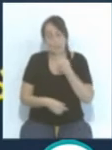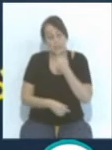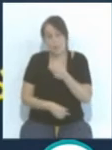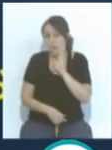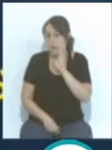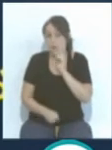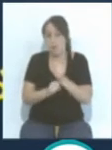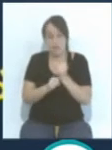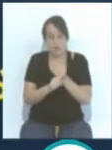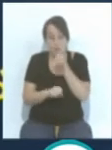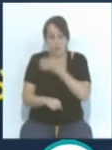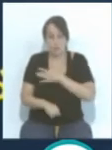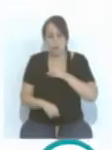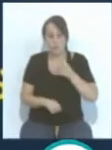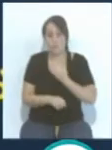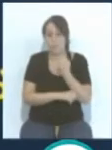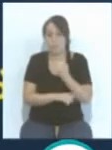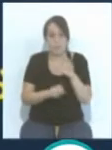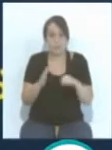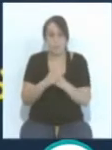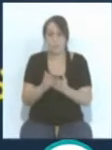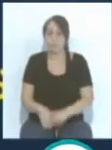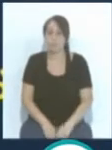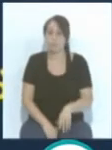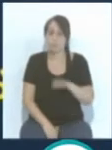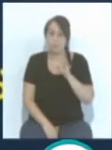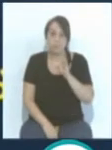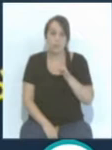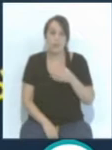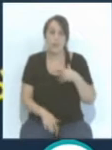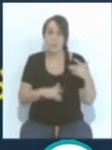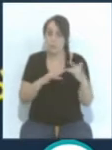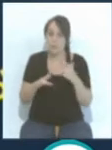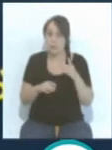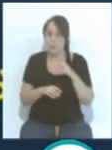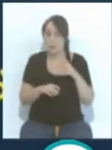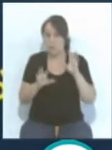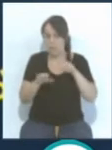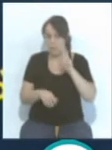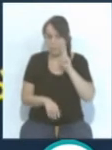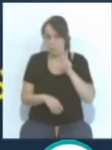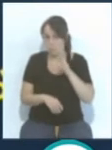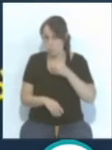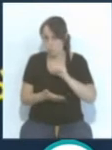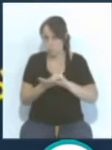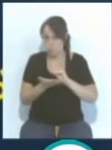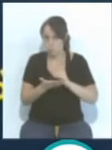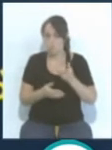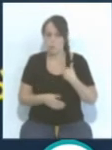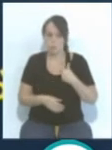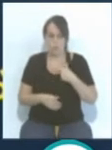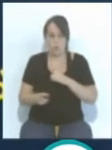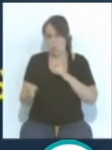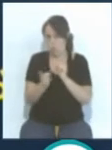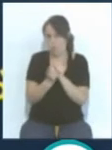a intentar aportar lo máximo. Sí, la verdad que he visto muchos partidos del Cádiz, incluso me he enfrentado a ellos